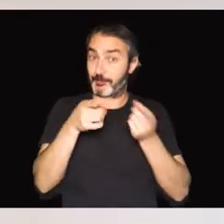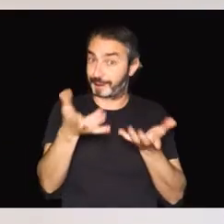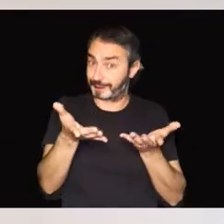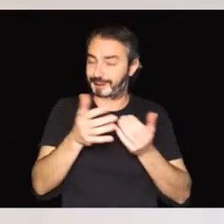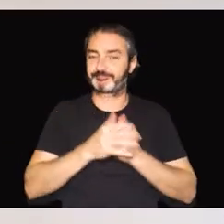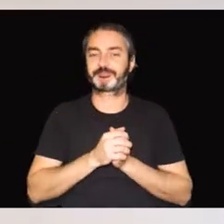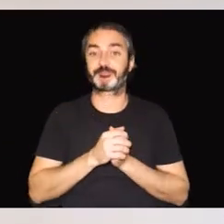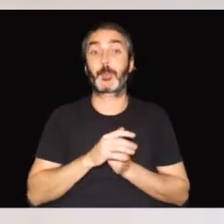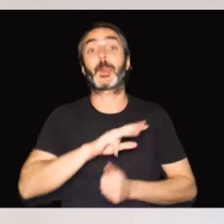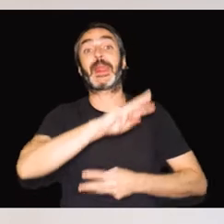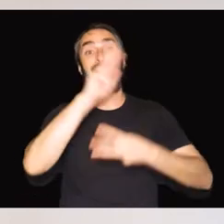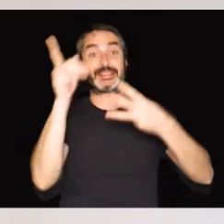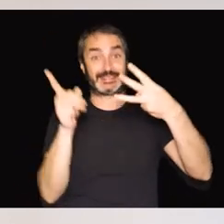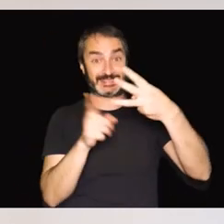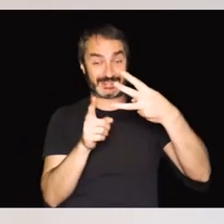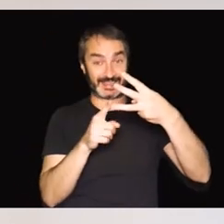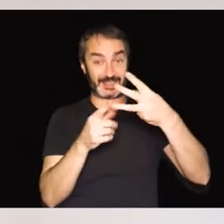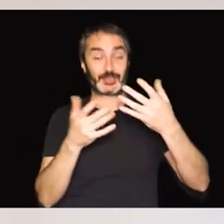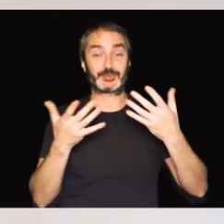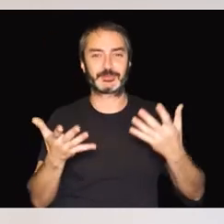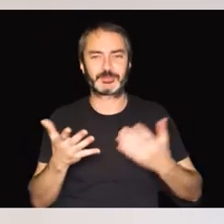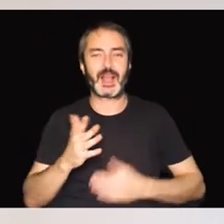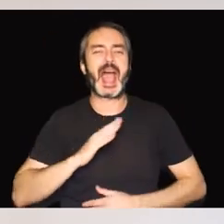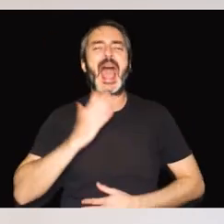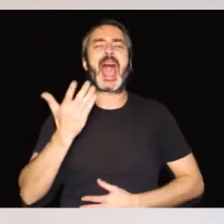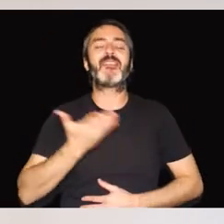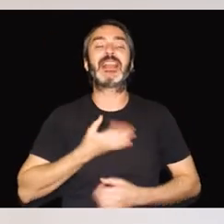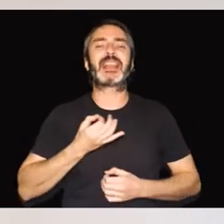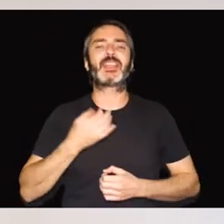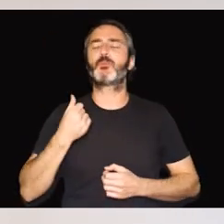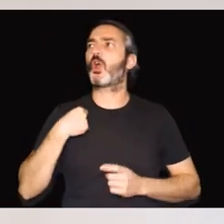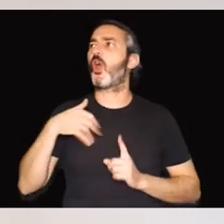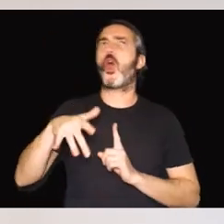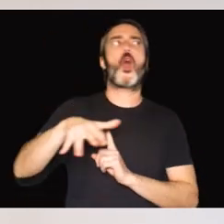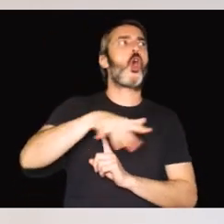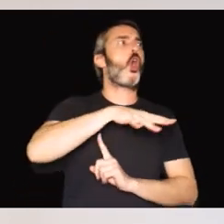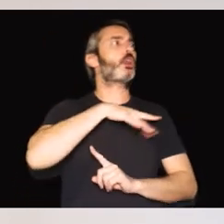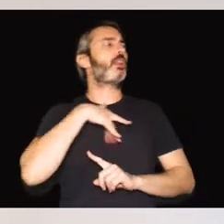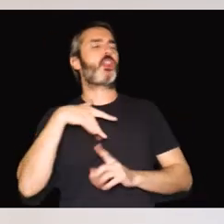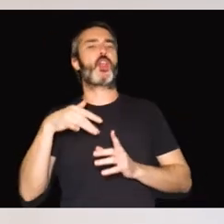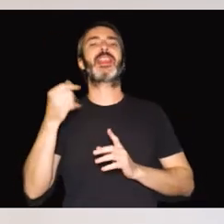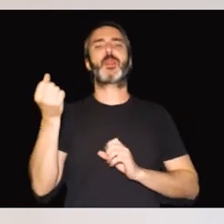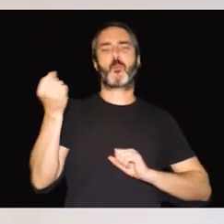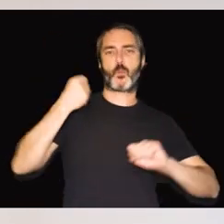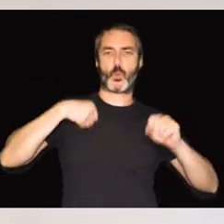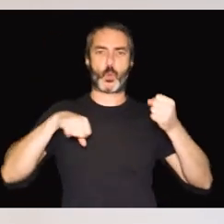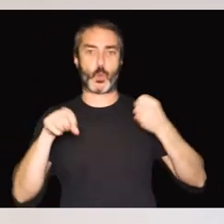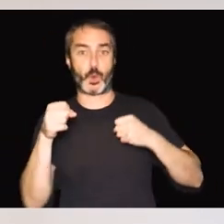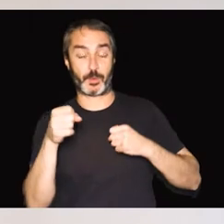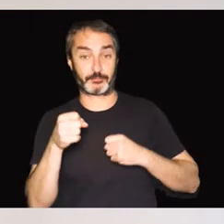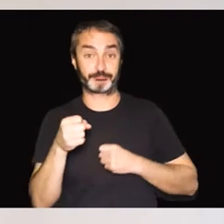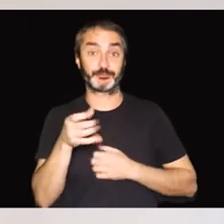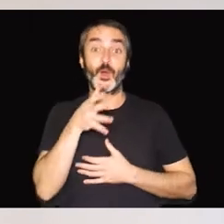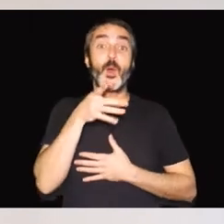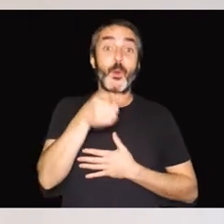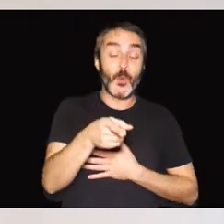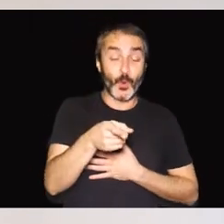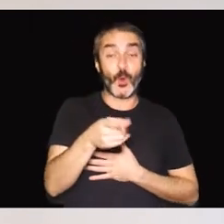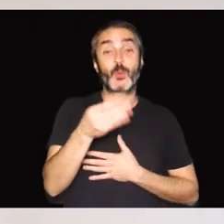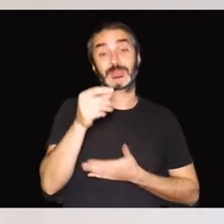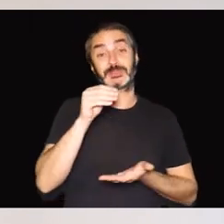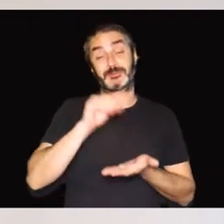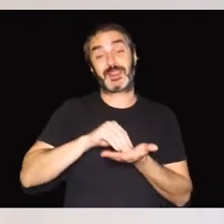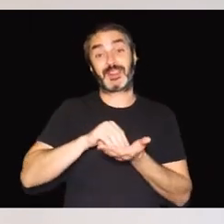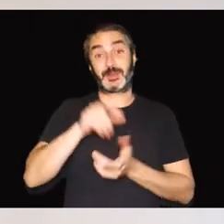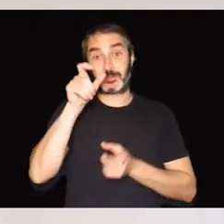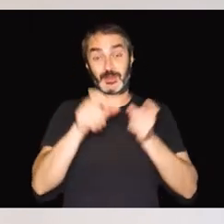En tercer lugar, volvamos, la sordoceguera también impacta en la orientación y en la movilidad. Es por ello habitual que las personas con